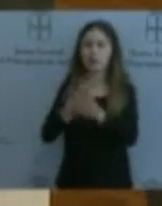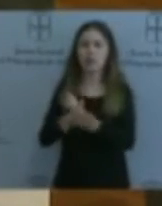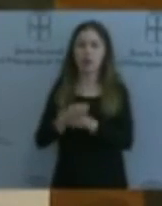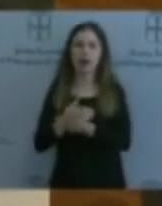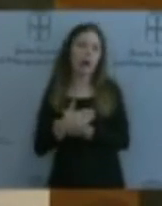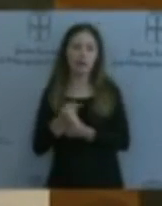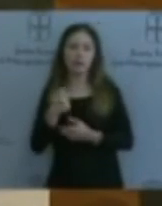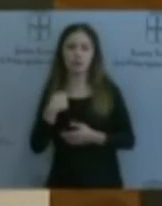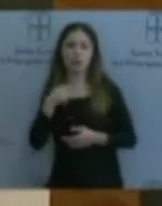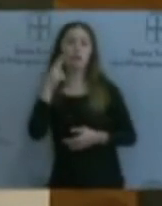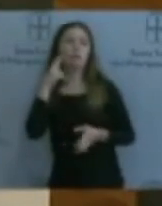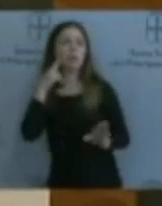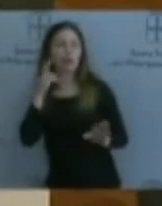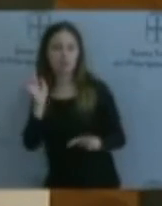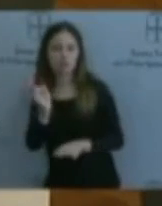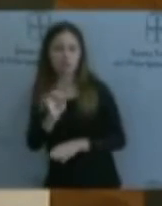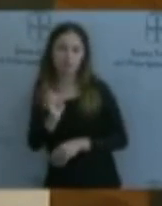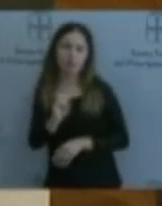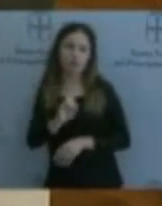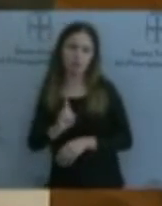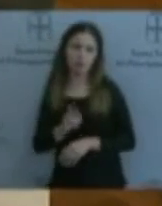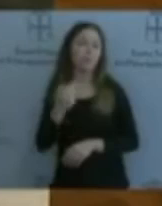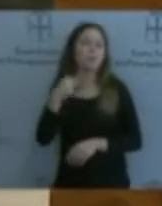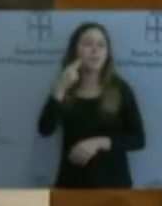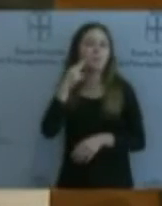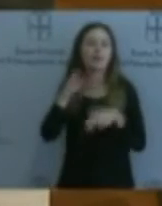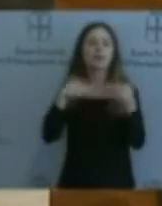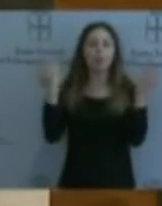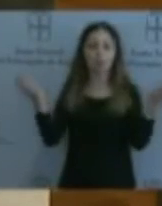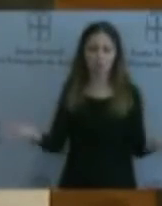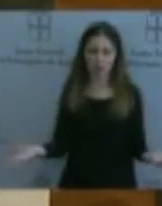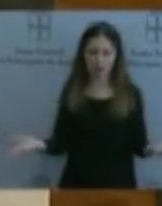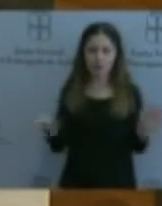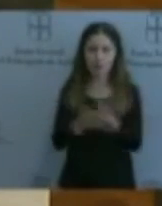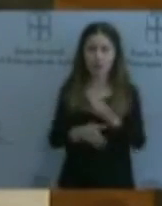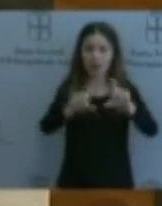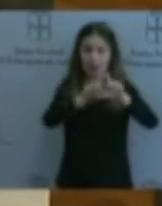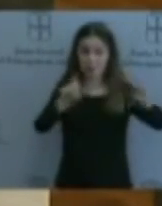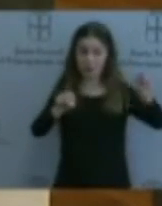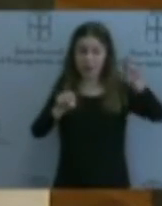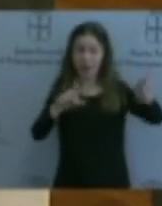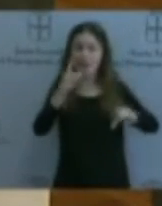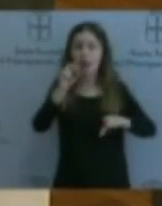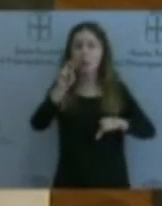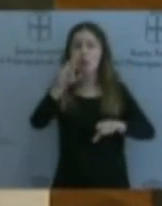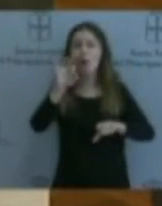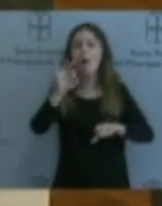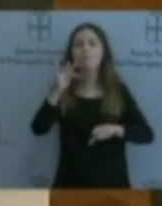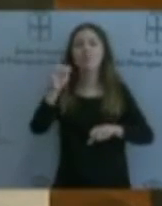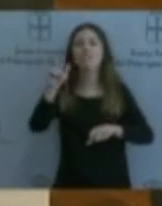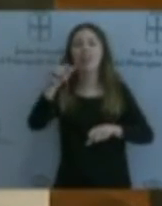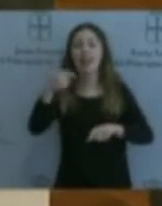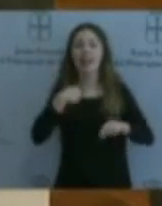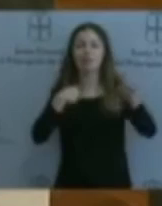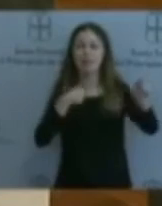que temer es a que la empresa Duro Felguera no pueda superar sus dificultades y en ese frente creo que